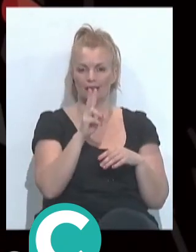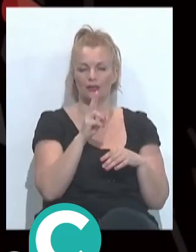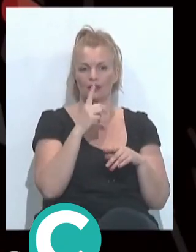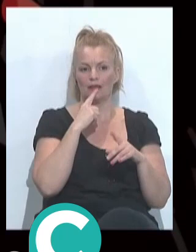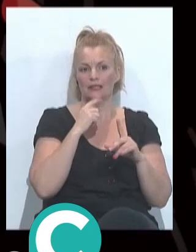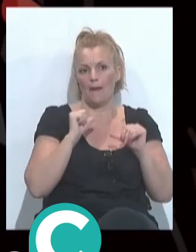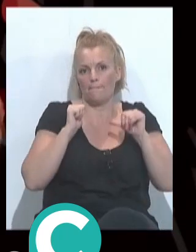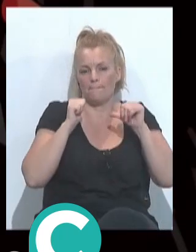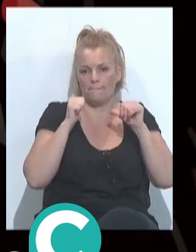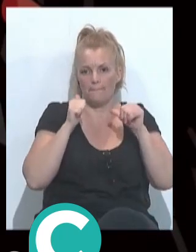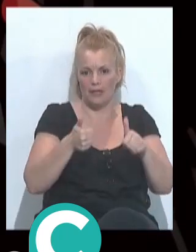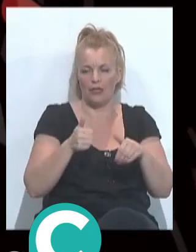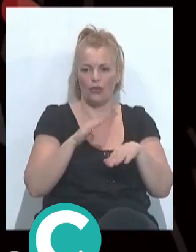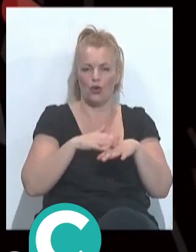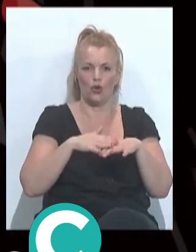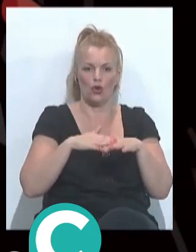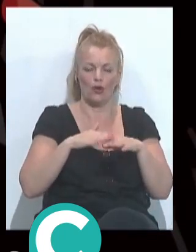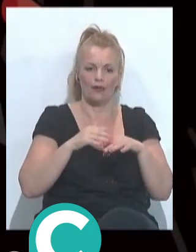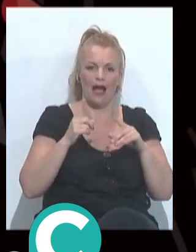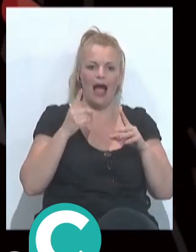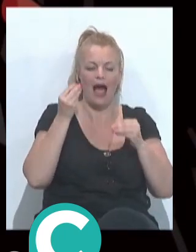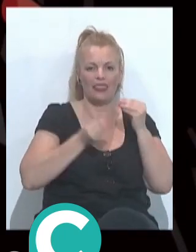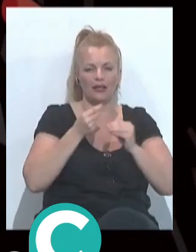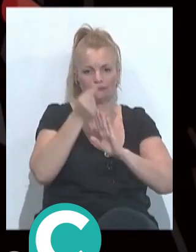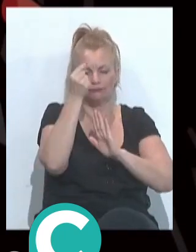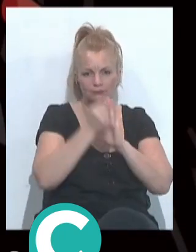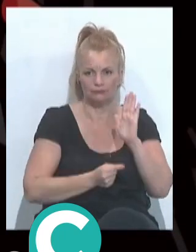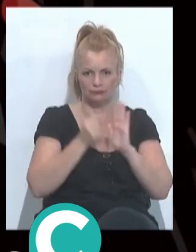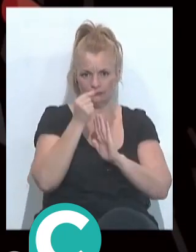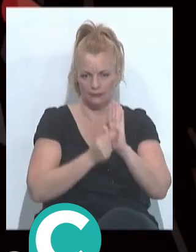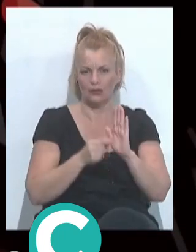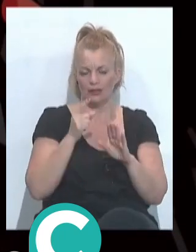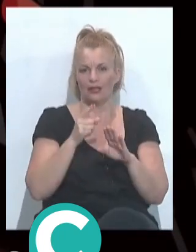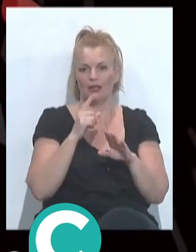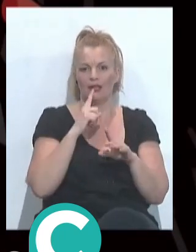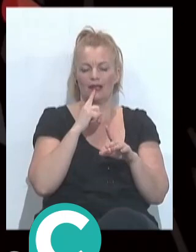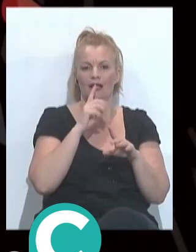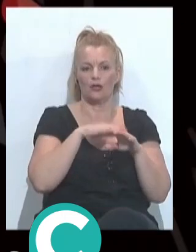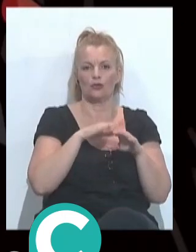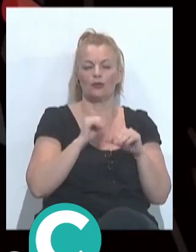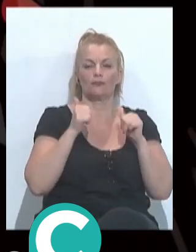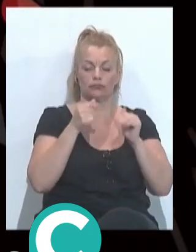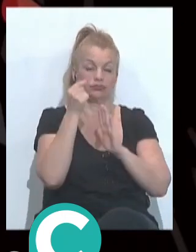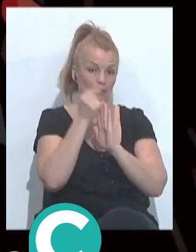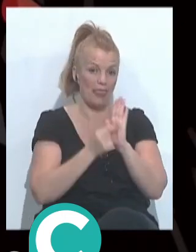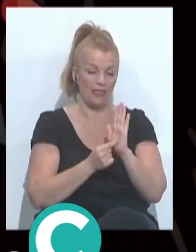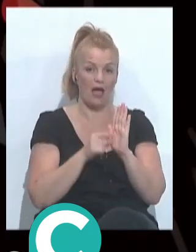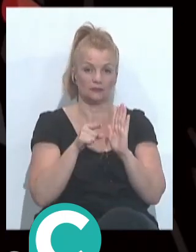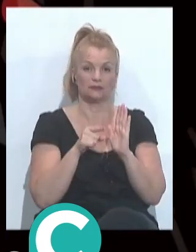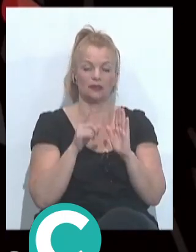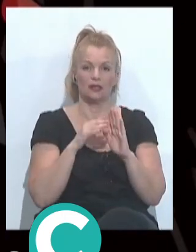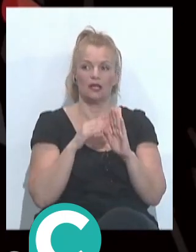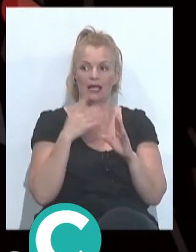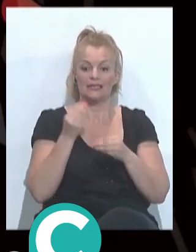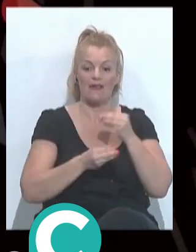cartas en el asunto, ¿no? Cuando se movieron los gatos y se formó la que se formó el secretario, pues entonces se tomó cartas en el asunto. Yo creo que